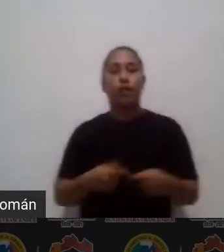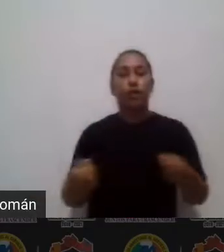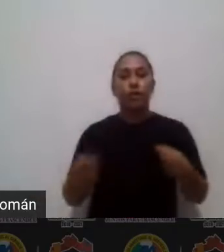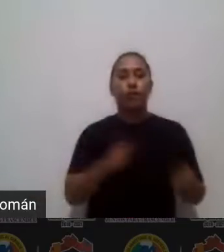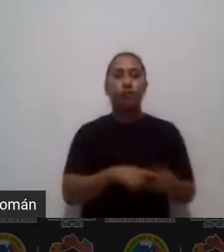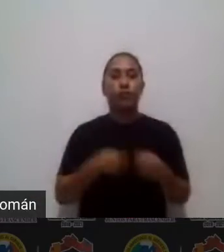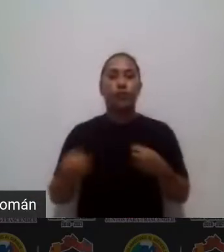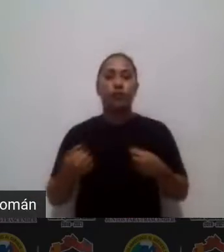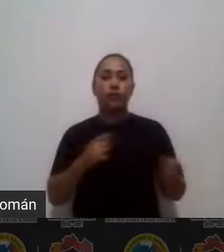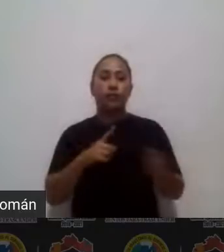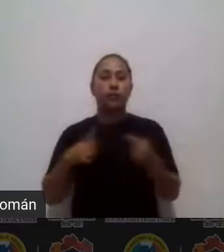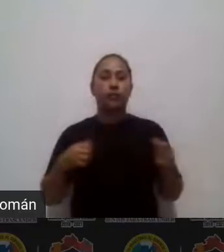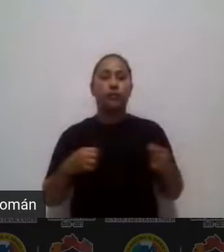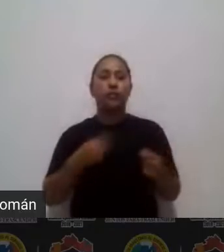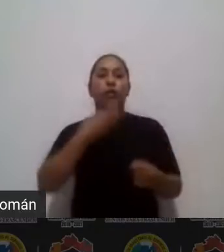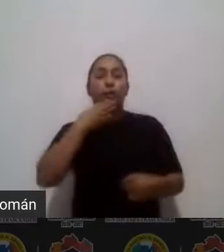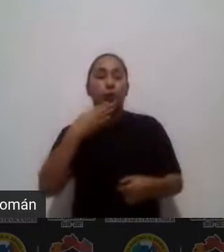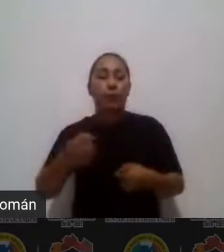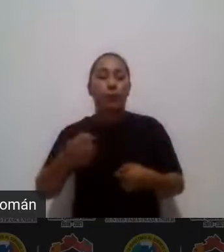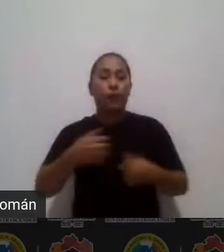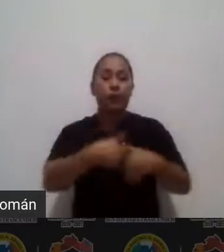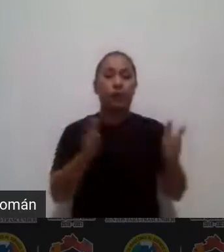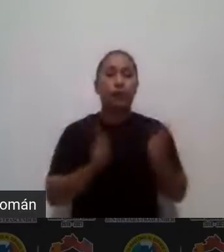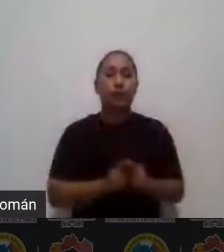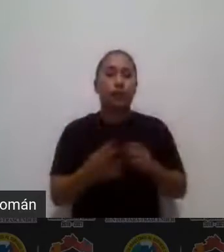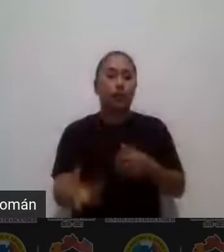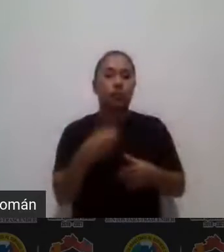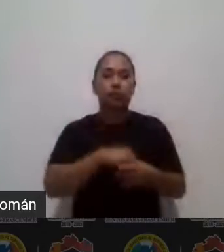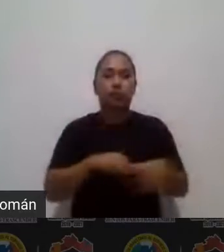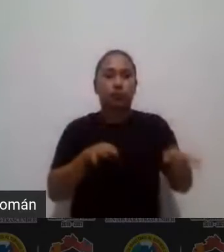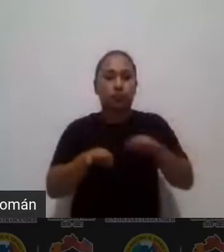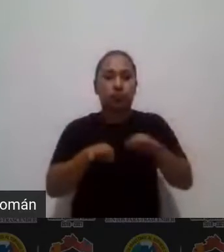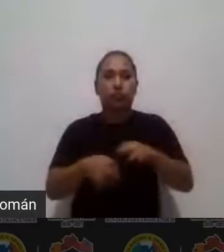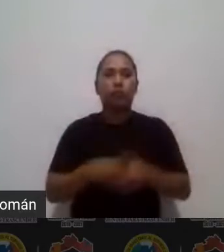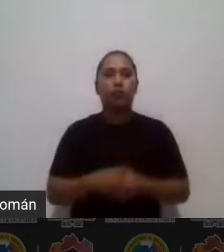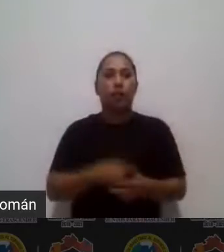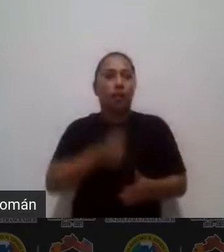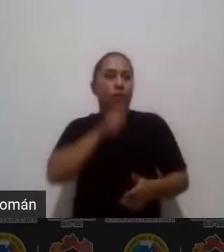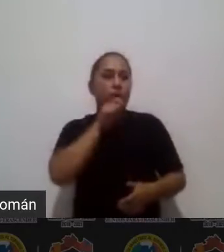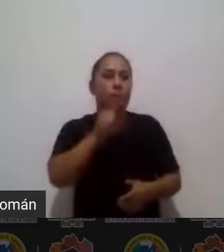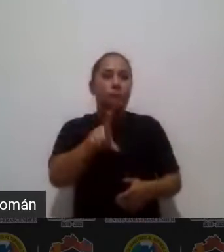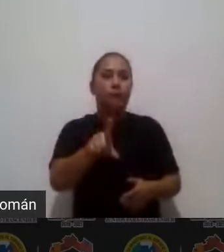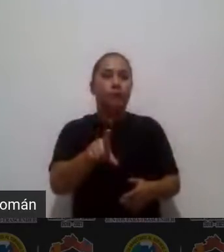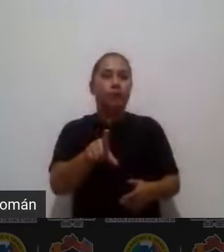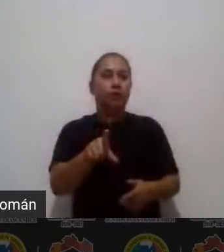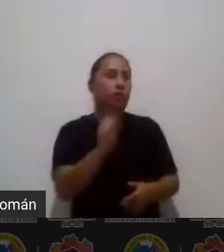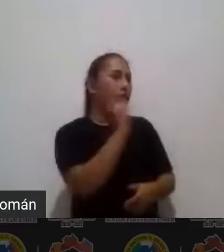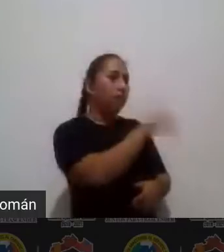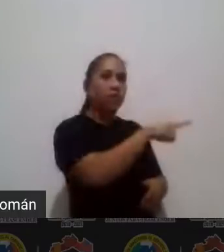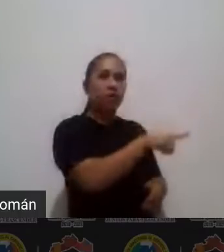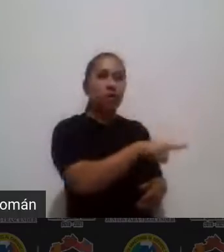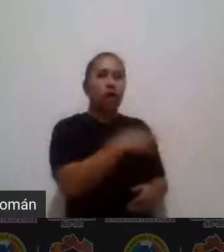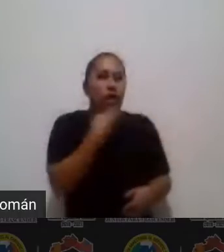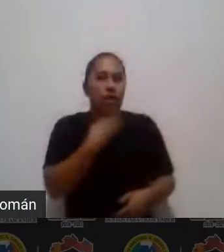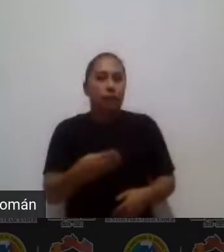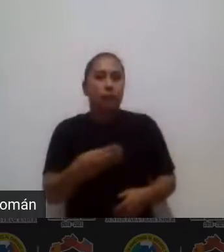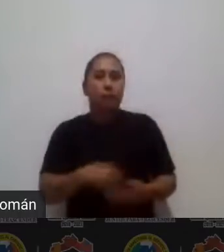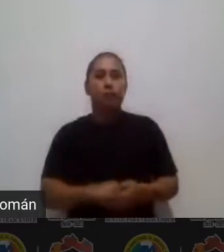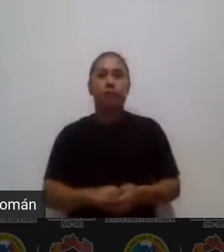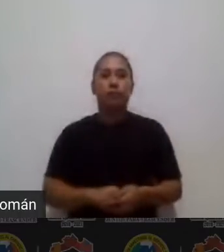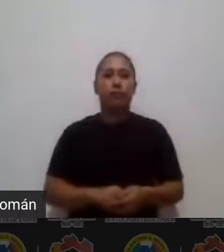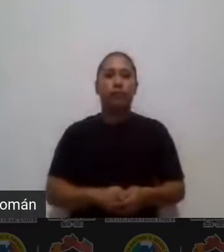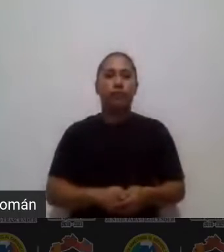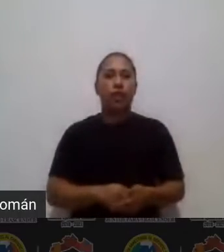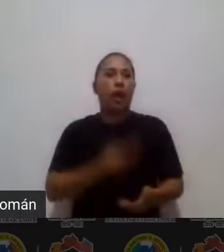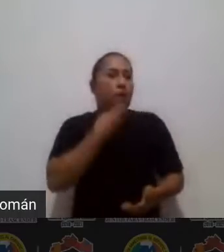si a todo les da bien como equipo colaborativo pues también le va bien al individuo así le va bien al colectivo pues